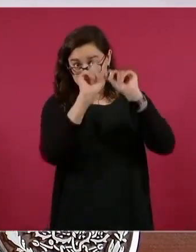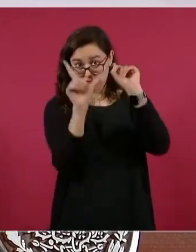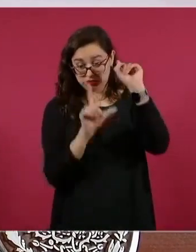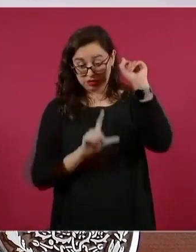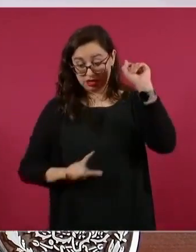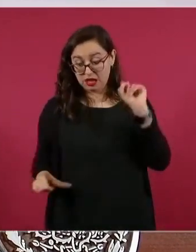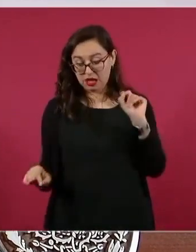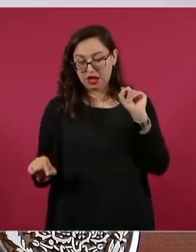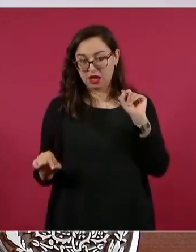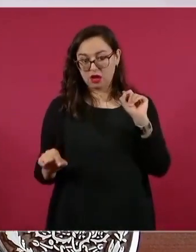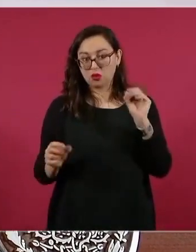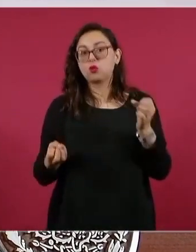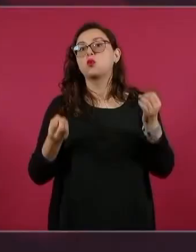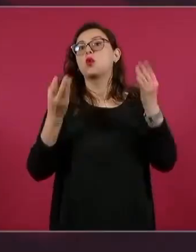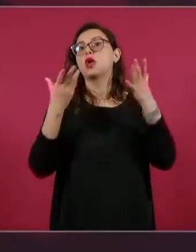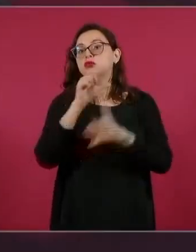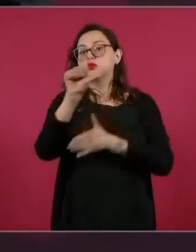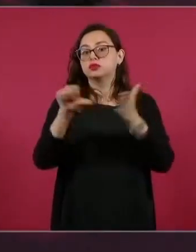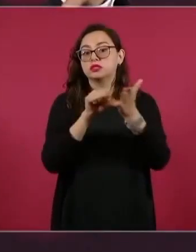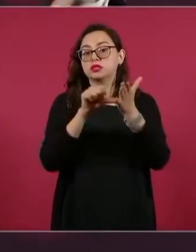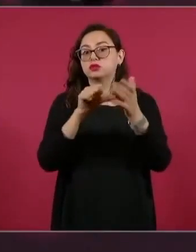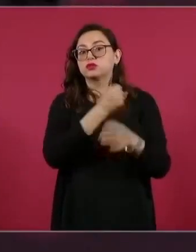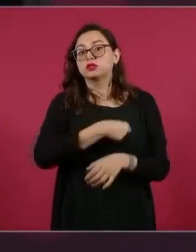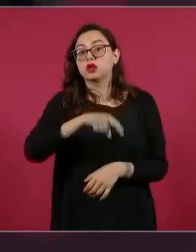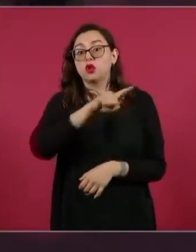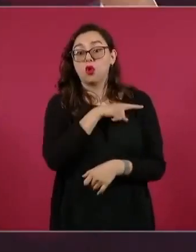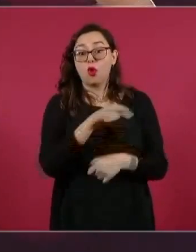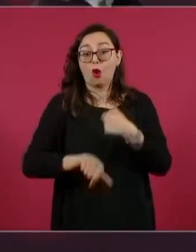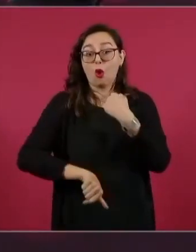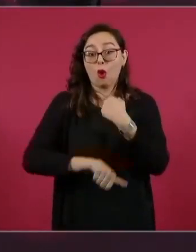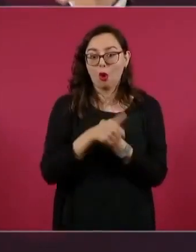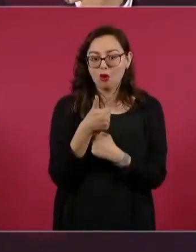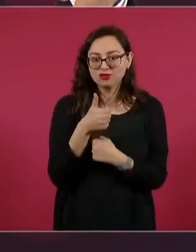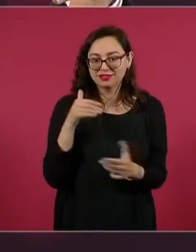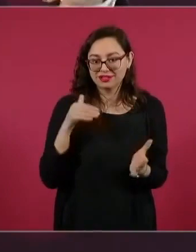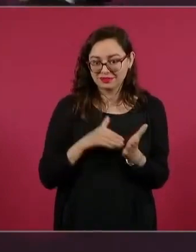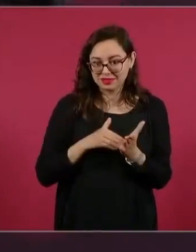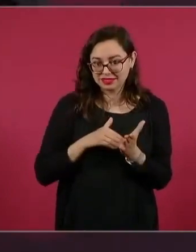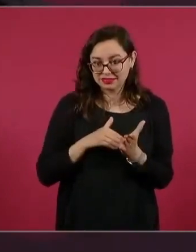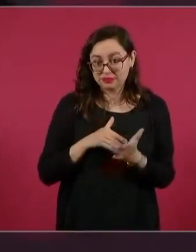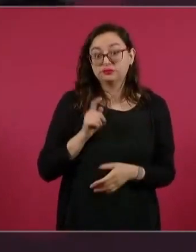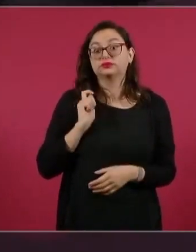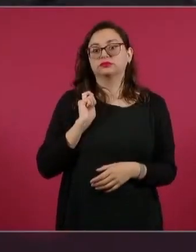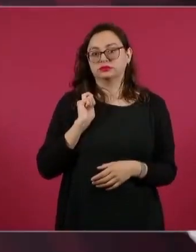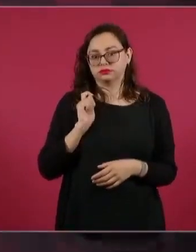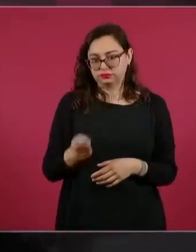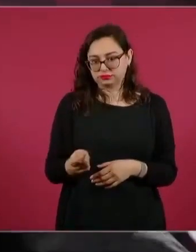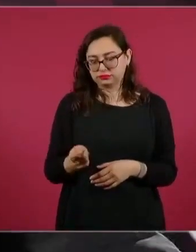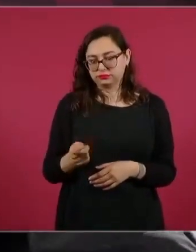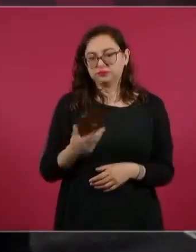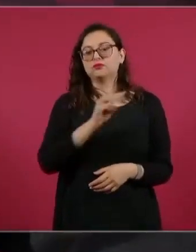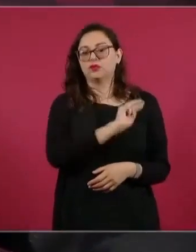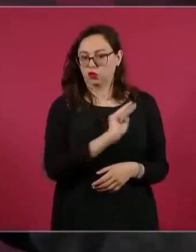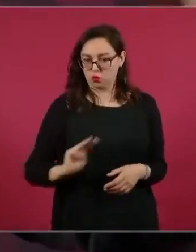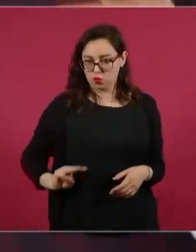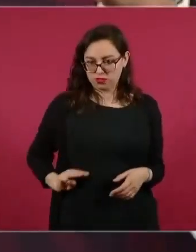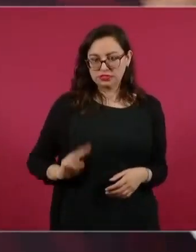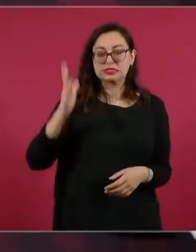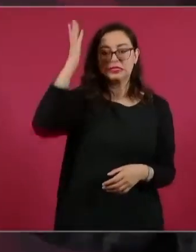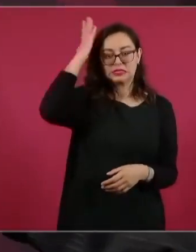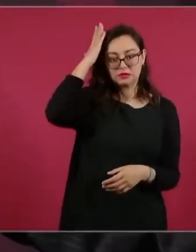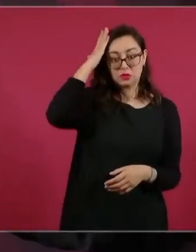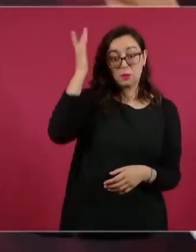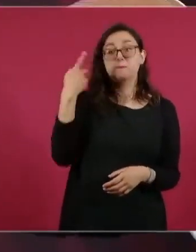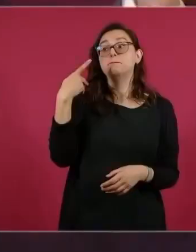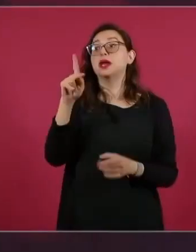diabetes, cáncer y urgencias. El mandatario nacional explicó que con la transición se dejará el modelo e incluso